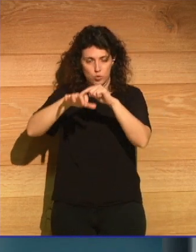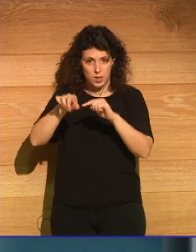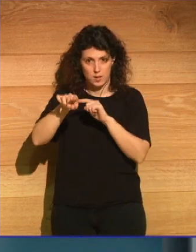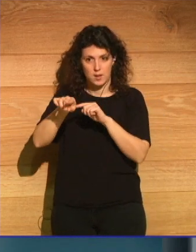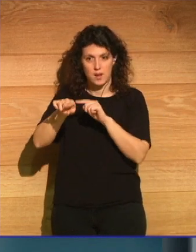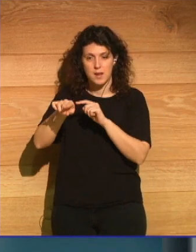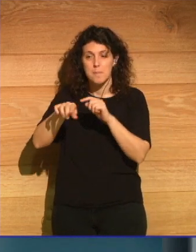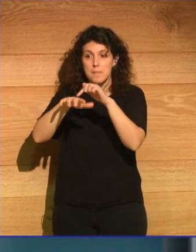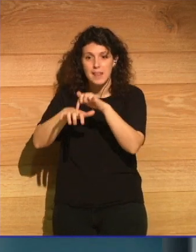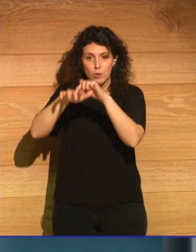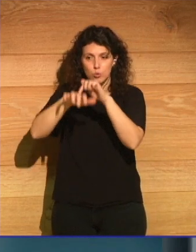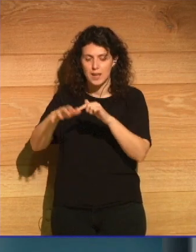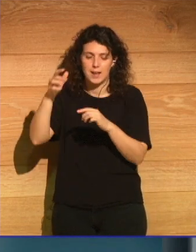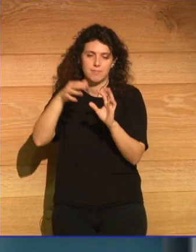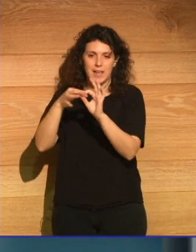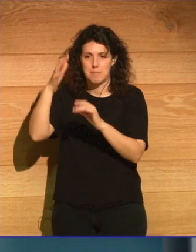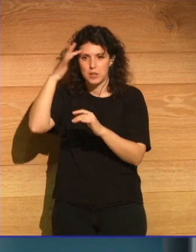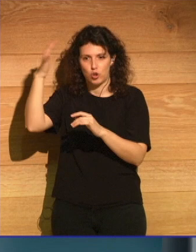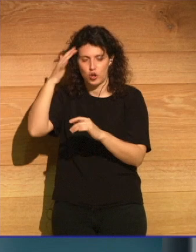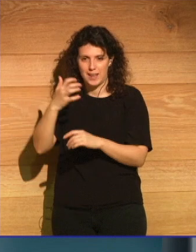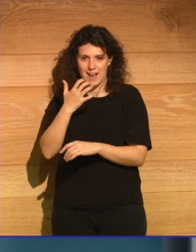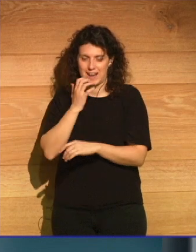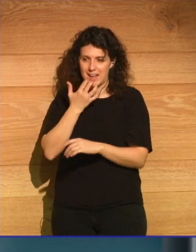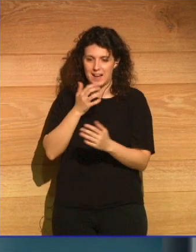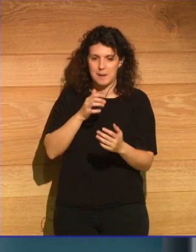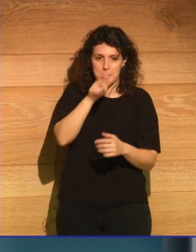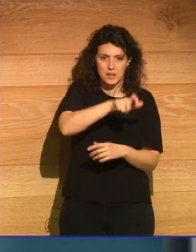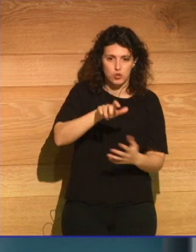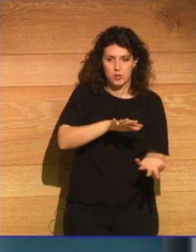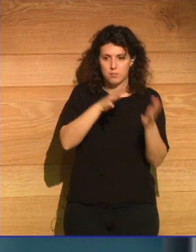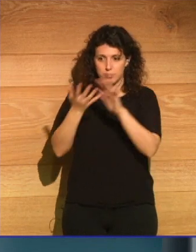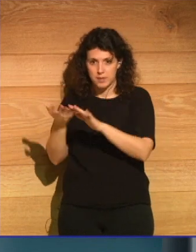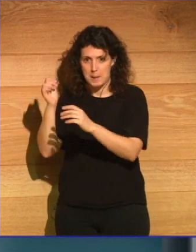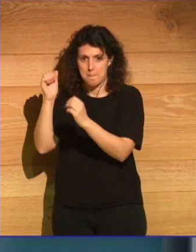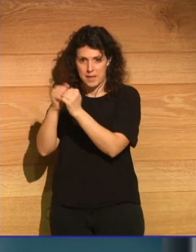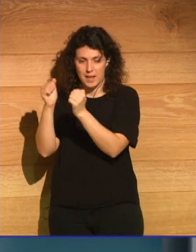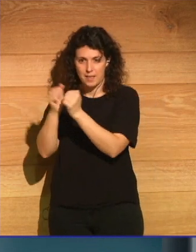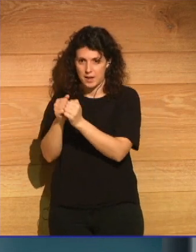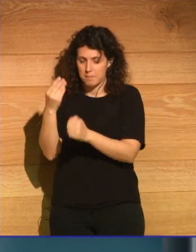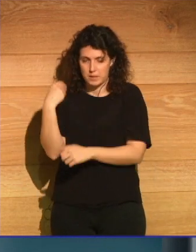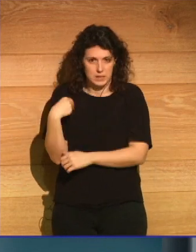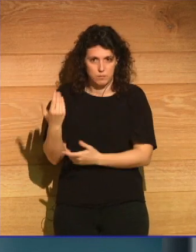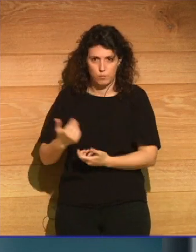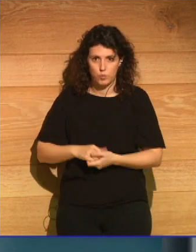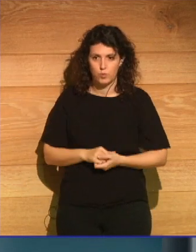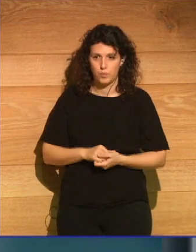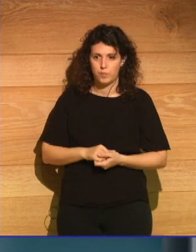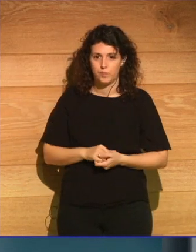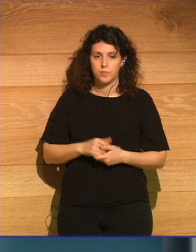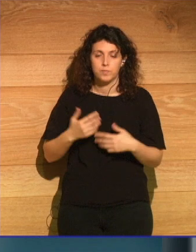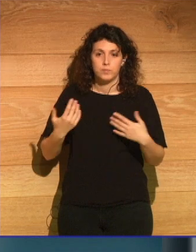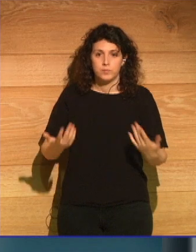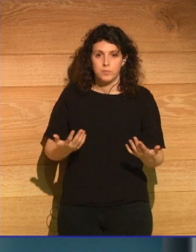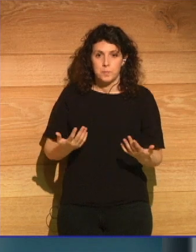medusa de la mitología griega que convertía a las personas en piedra. De modo que